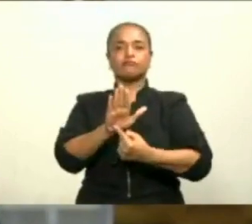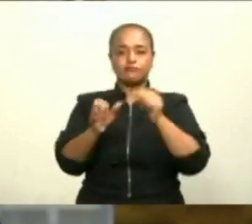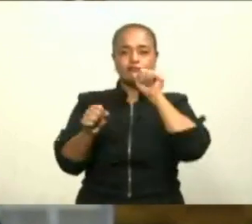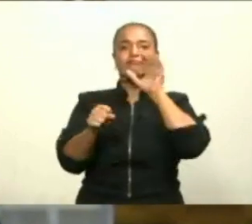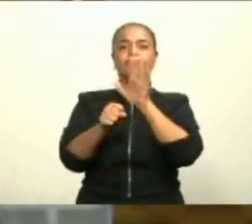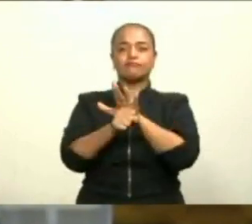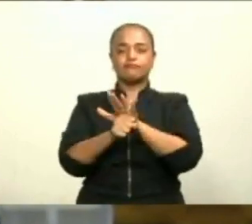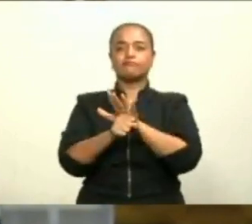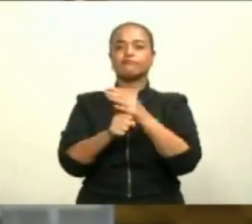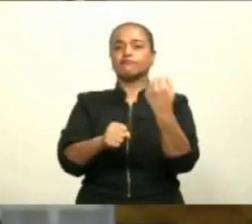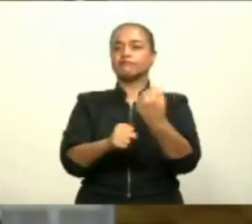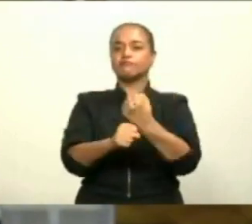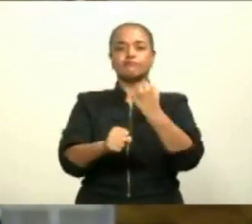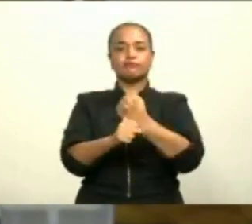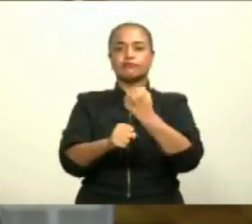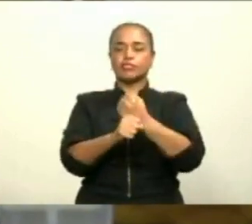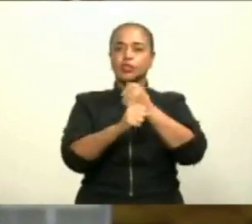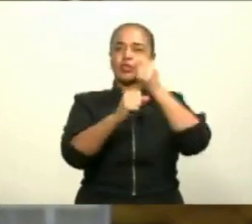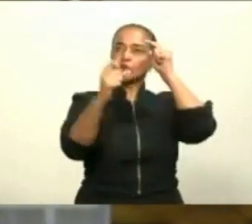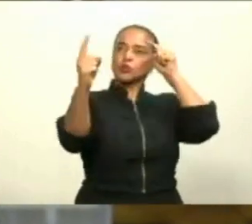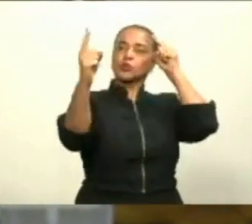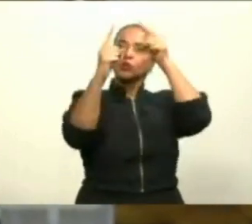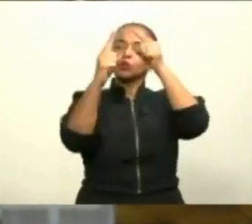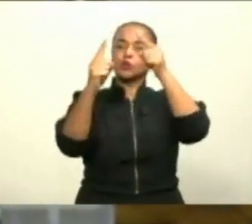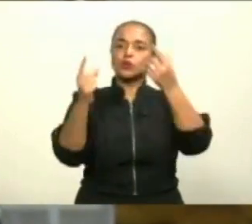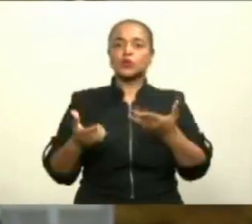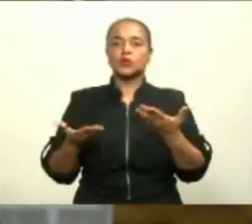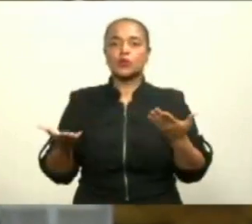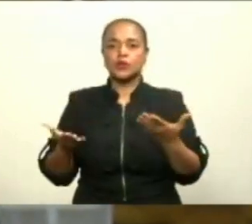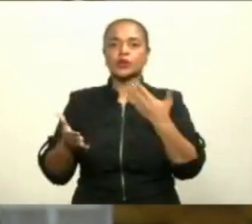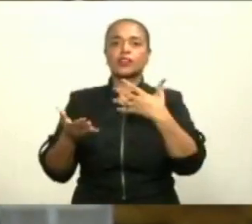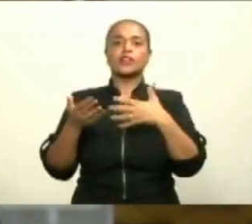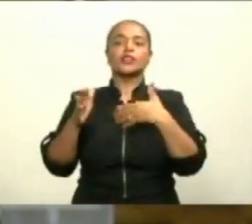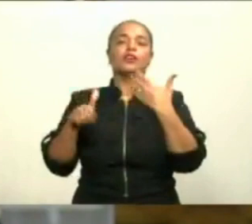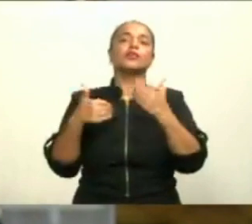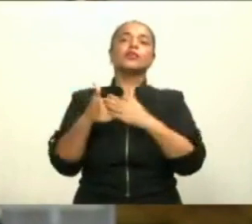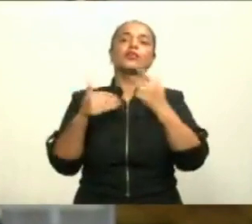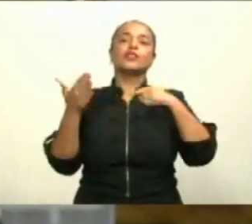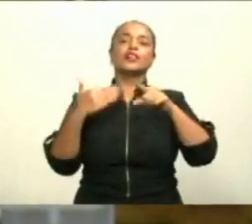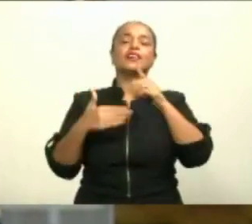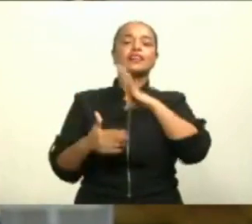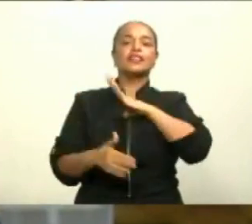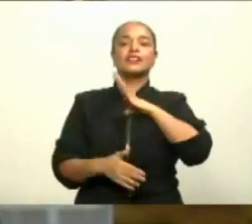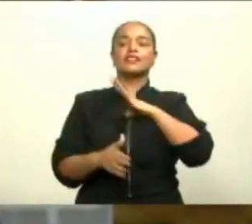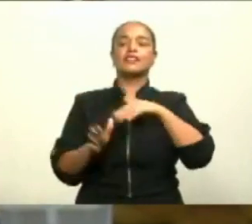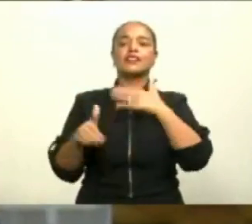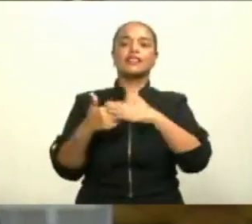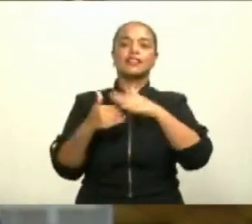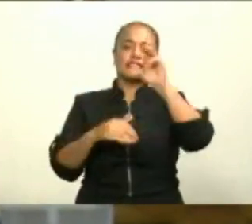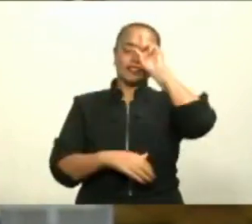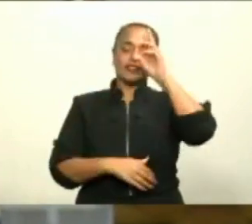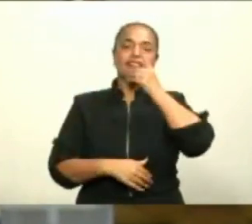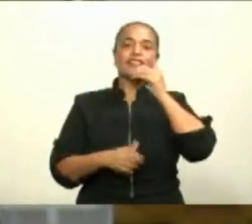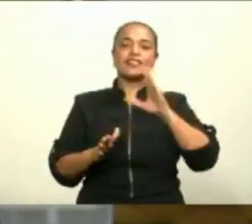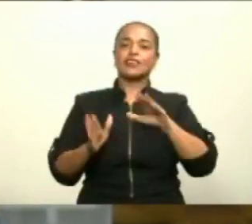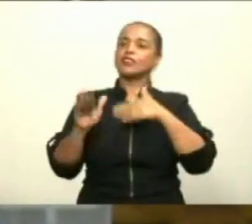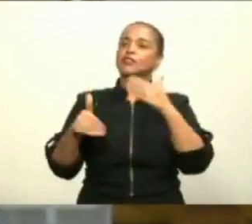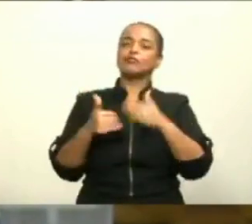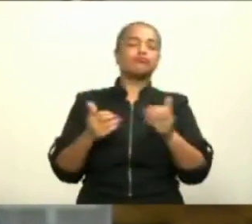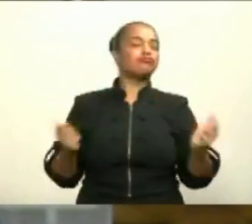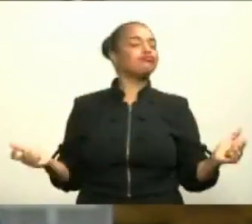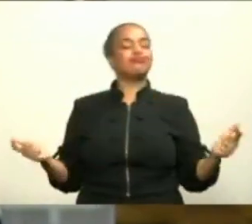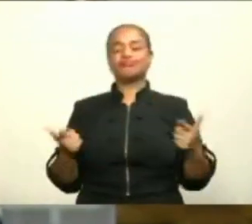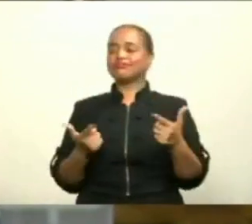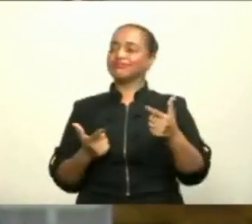teniendo como objetivo procurar el bienestar y la salud de las personas. Todos los dominicanos estaremos